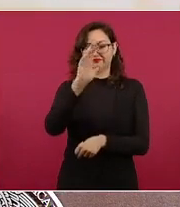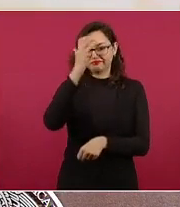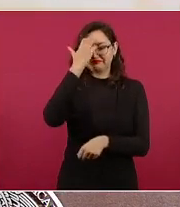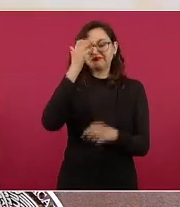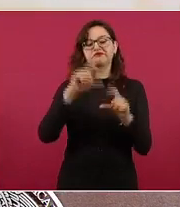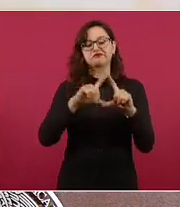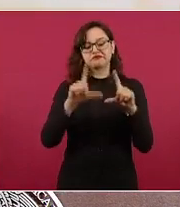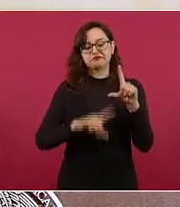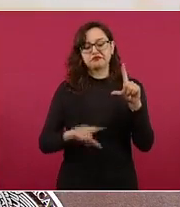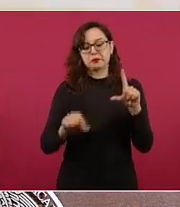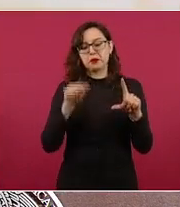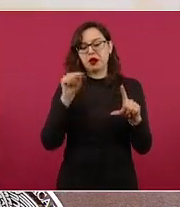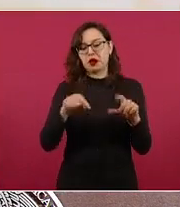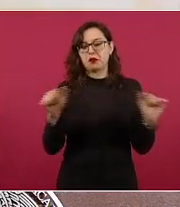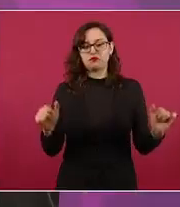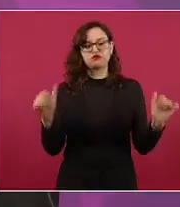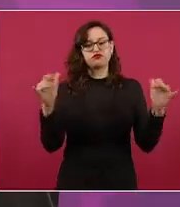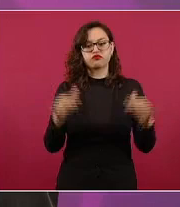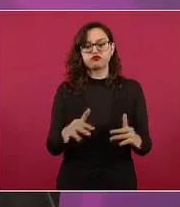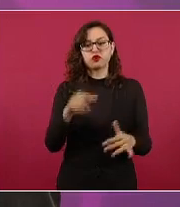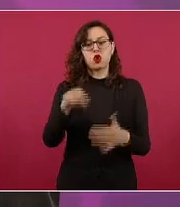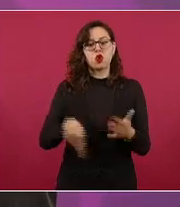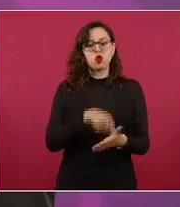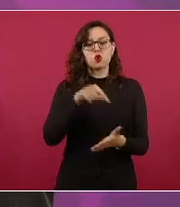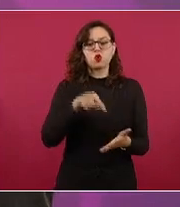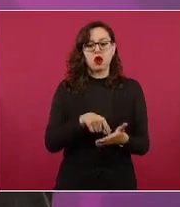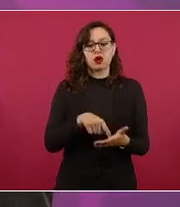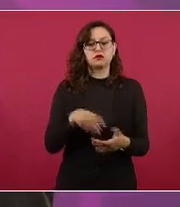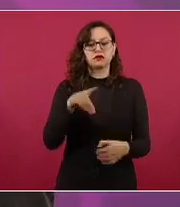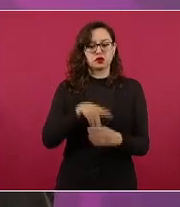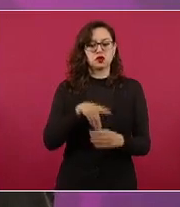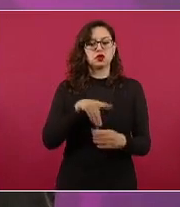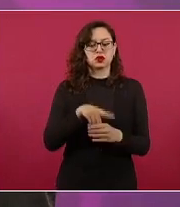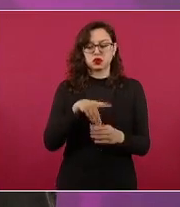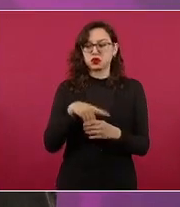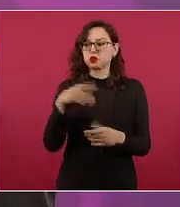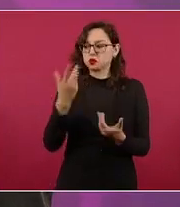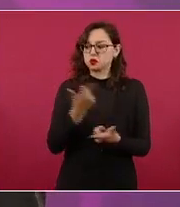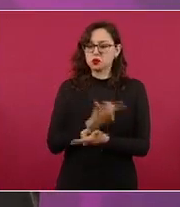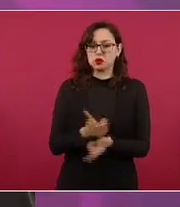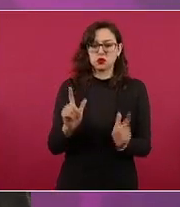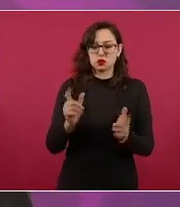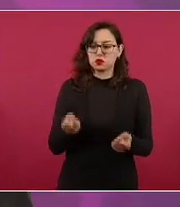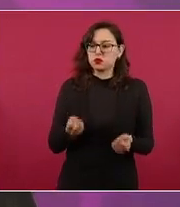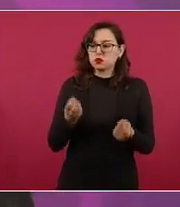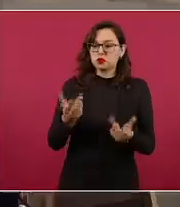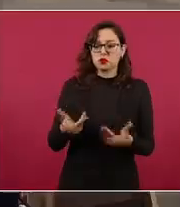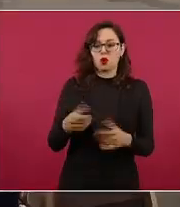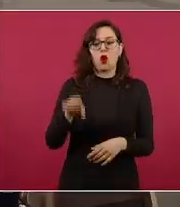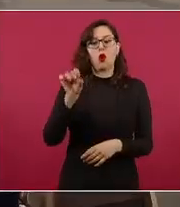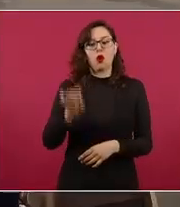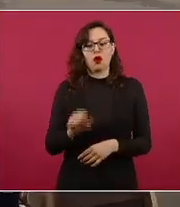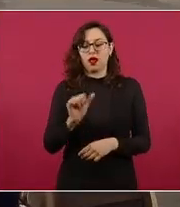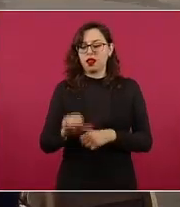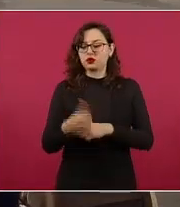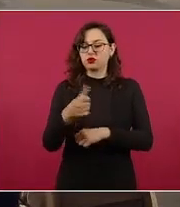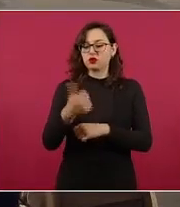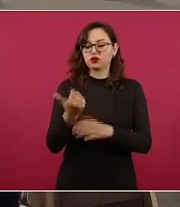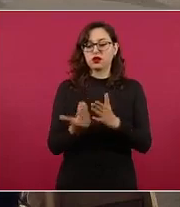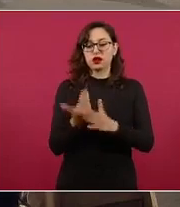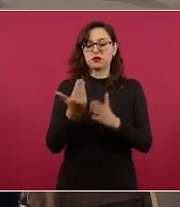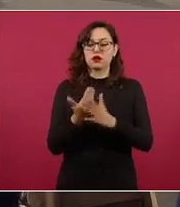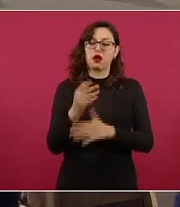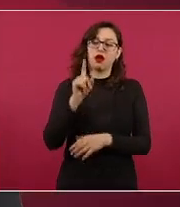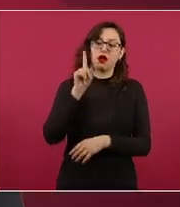del evento global de la donación altruista de sangre. las 11 de la mañana tendremos un evento en